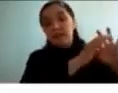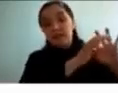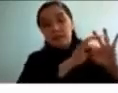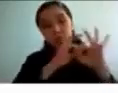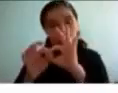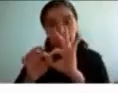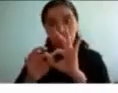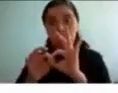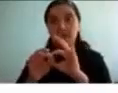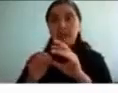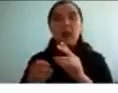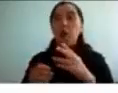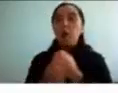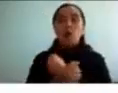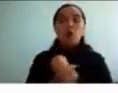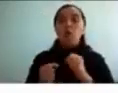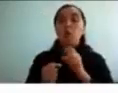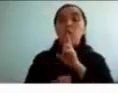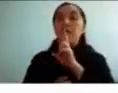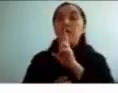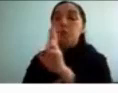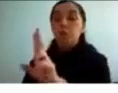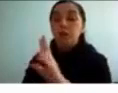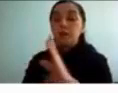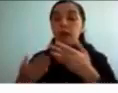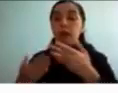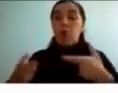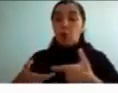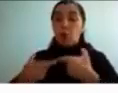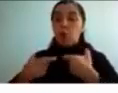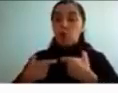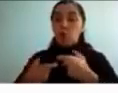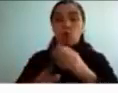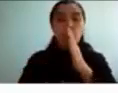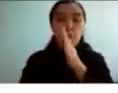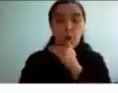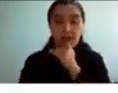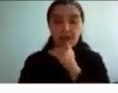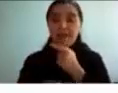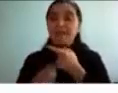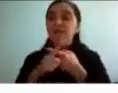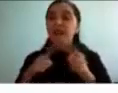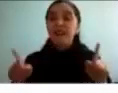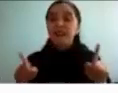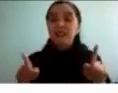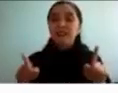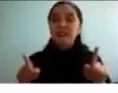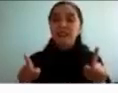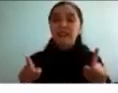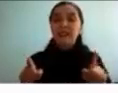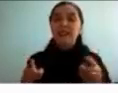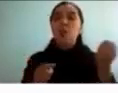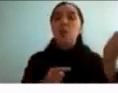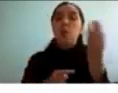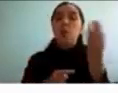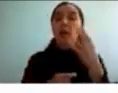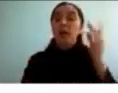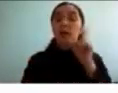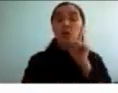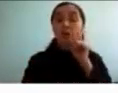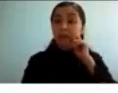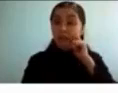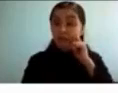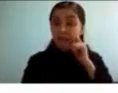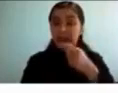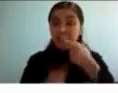diferencias cualitativas entonces sino de diferencias cuantitativas no es que los niños con TDAH sean diferentes ni tengan cosas